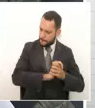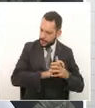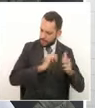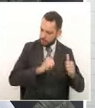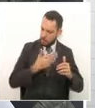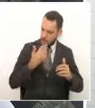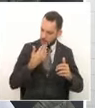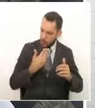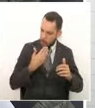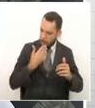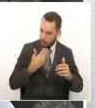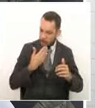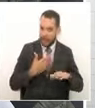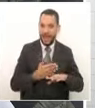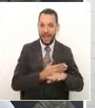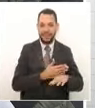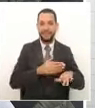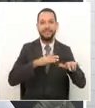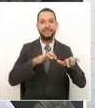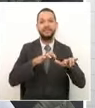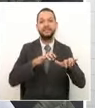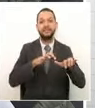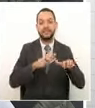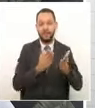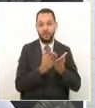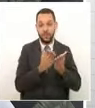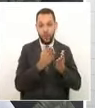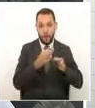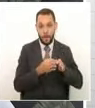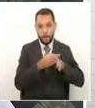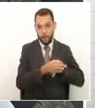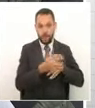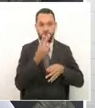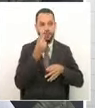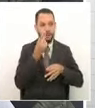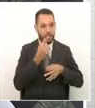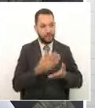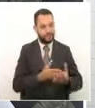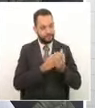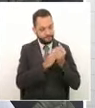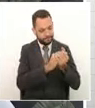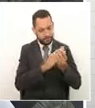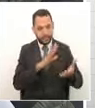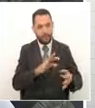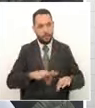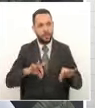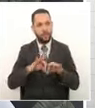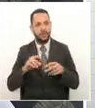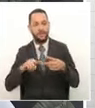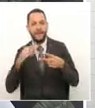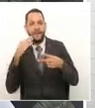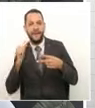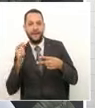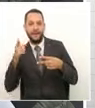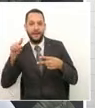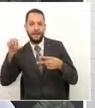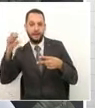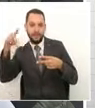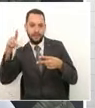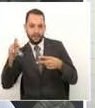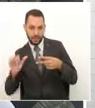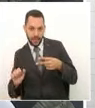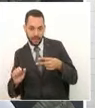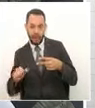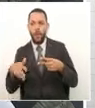cuando fue secretario de Educación del municipio de Pereira, a la doctora Sandra, que tiene un gran equipero ahí como el